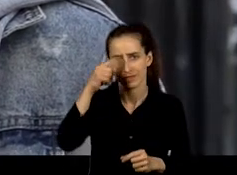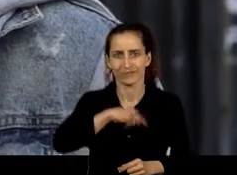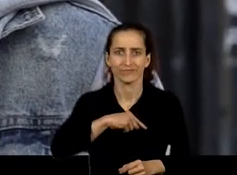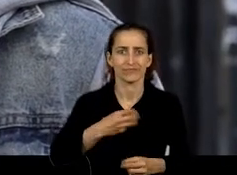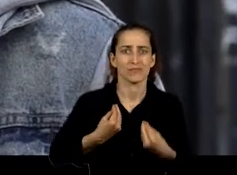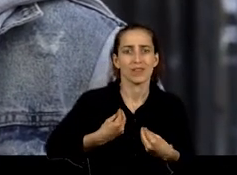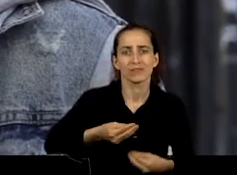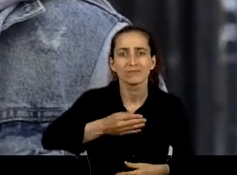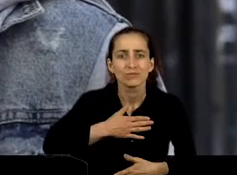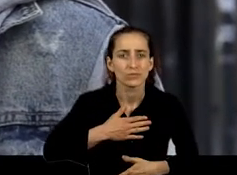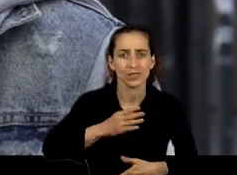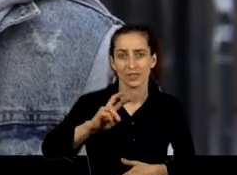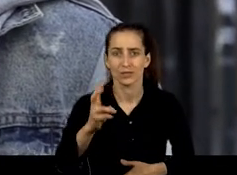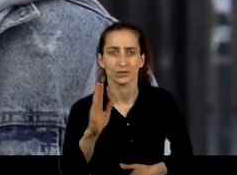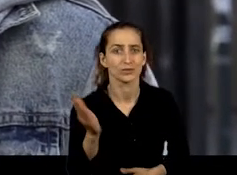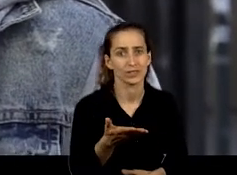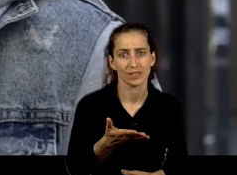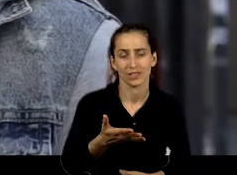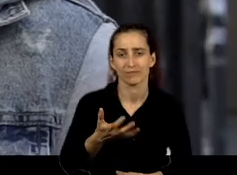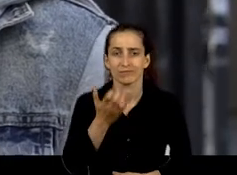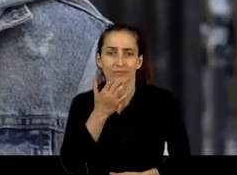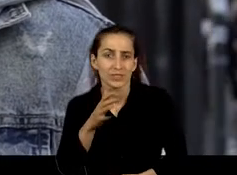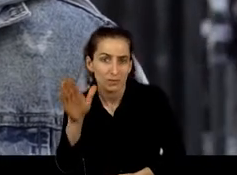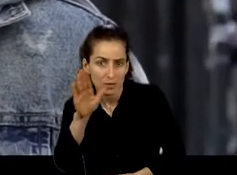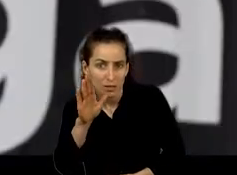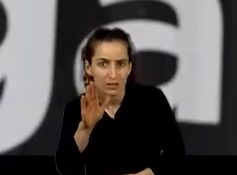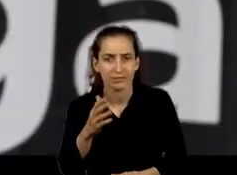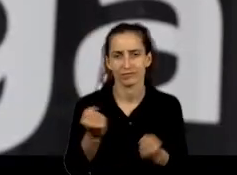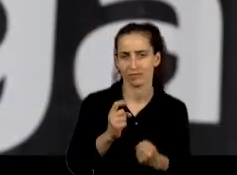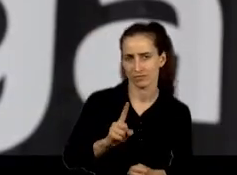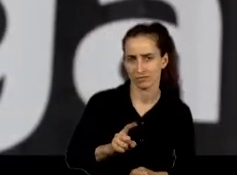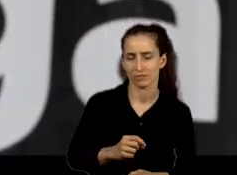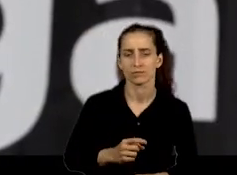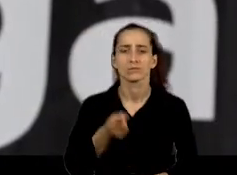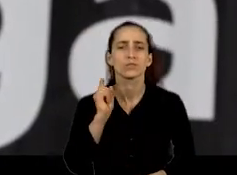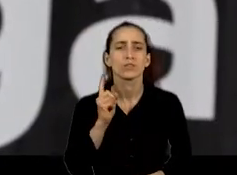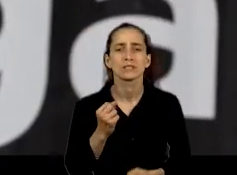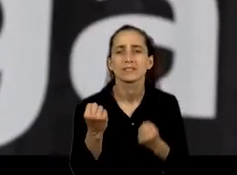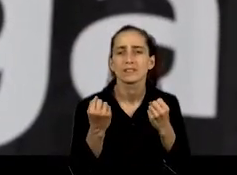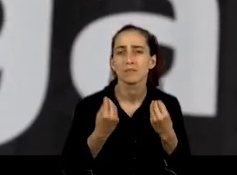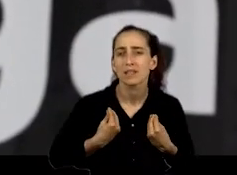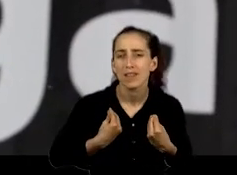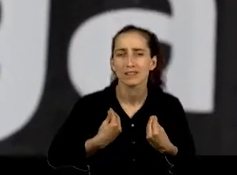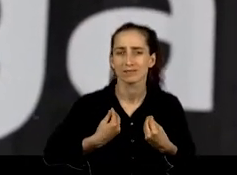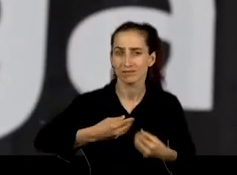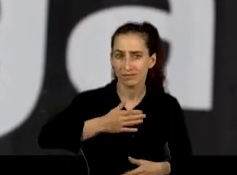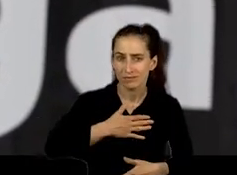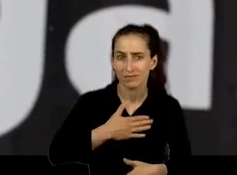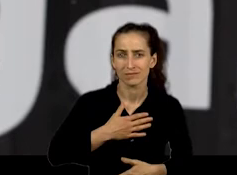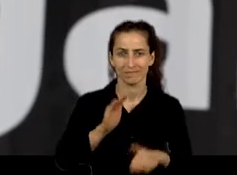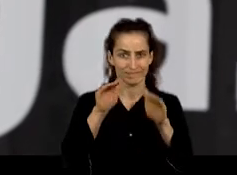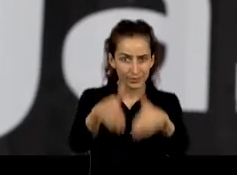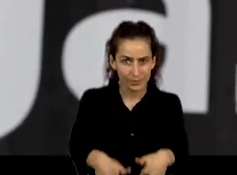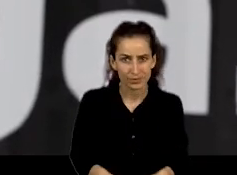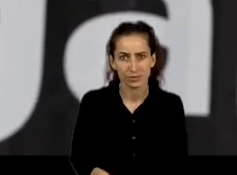veces y las de los demás. Y bueno, que si debes no conduzcas. Que no solo es nuestra vida la que podemos destrozar, que es